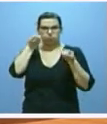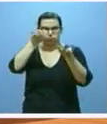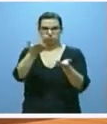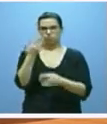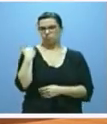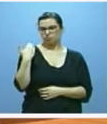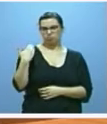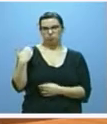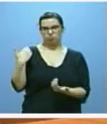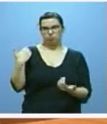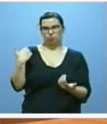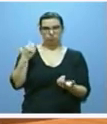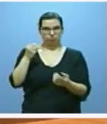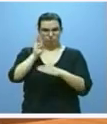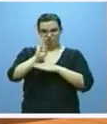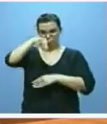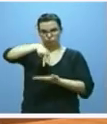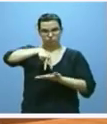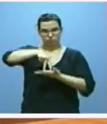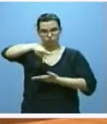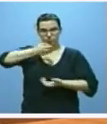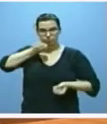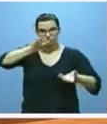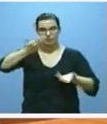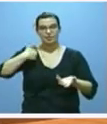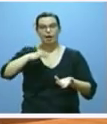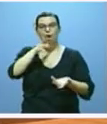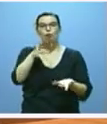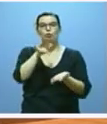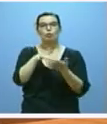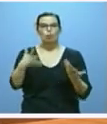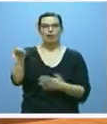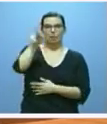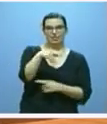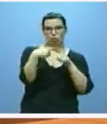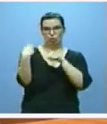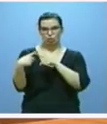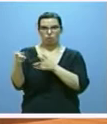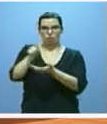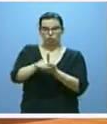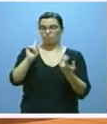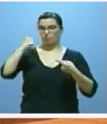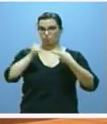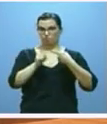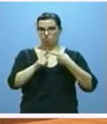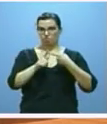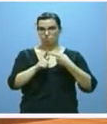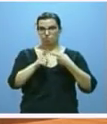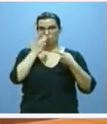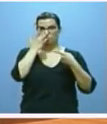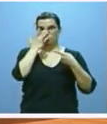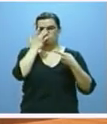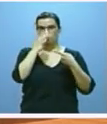reciente comparecencia parlamentaria, lo que procede es reiterar varias cosas. En primer lugar, que nadie está